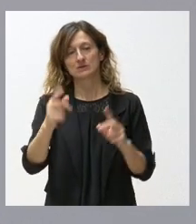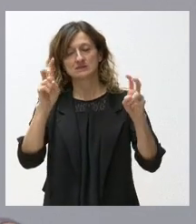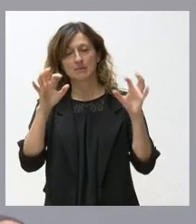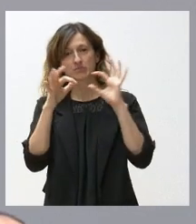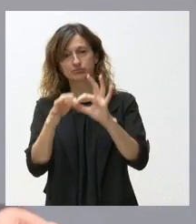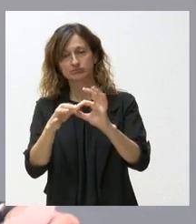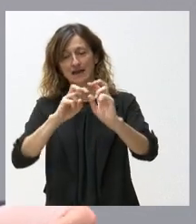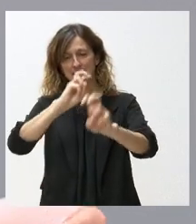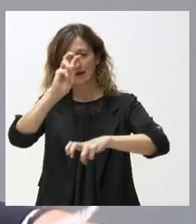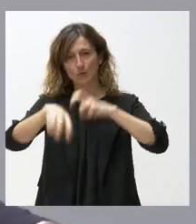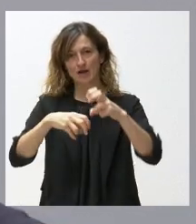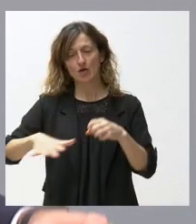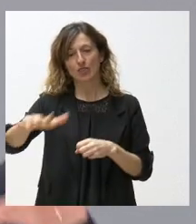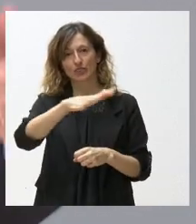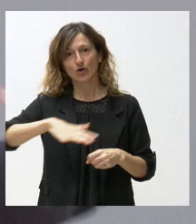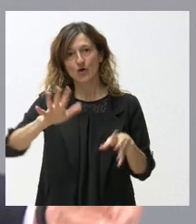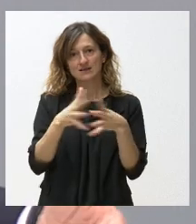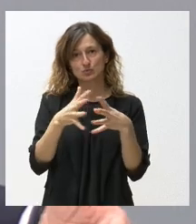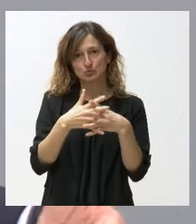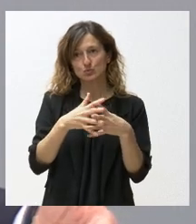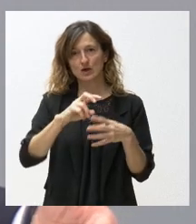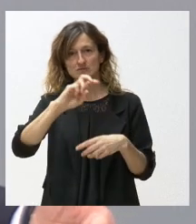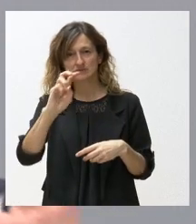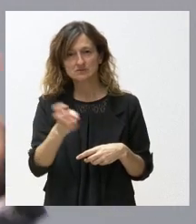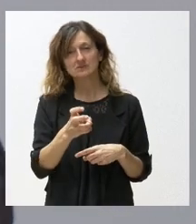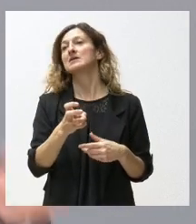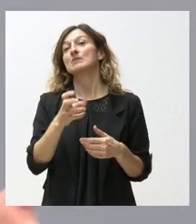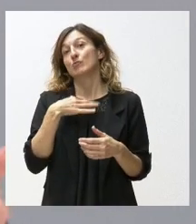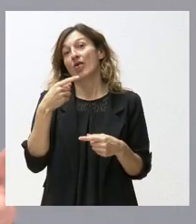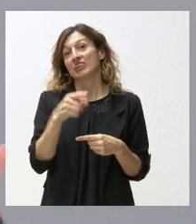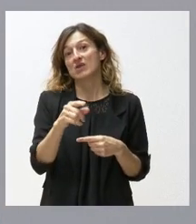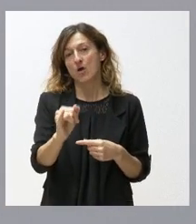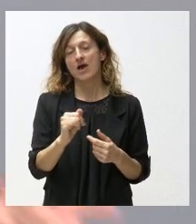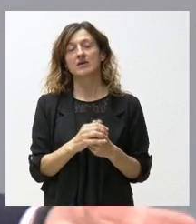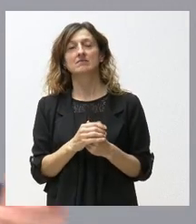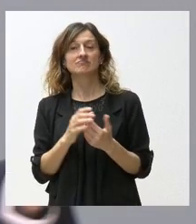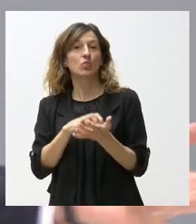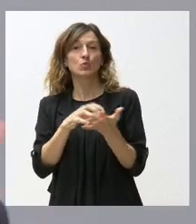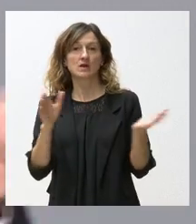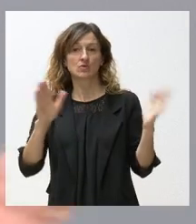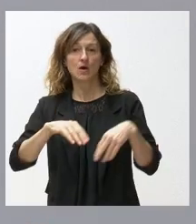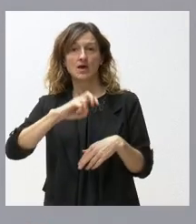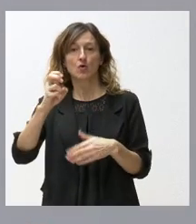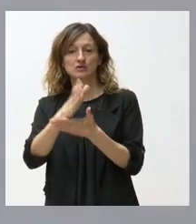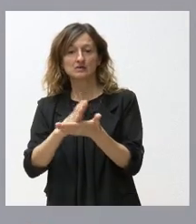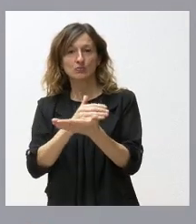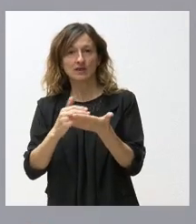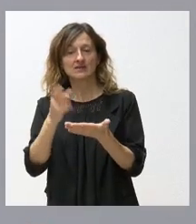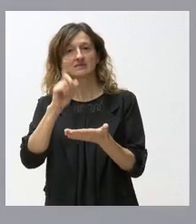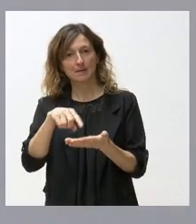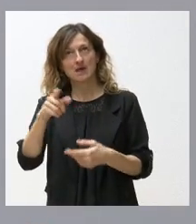con la recuperación de gran parte de las infraestructuras que han podido ser dañadas y que, sin dudas, también otras comunidades y otras más se